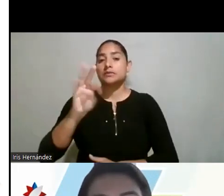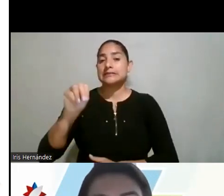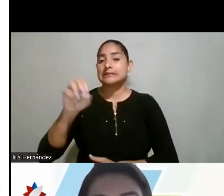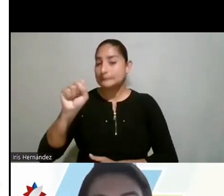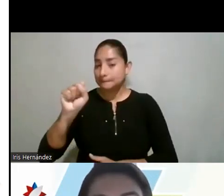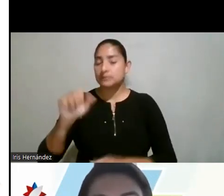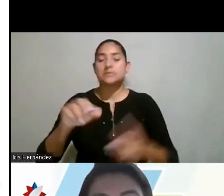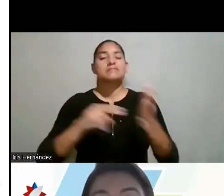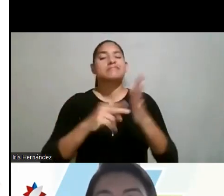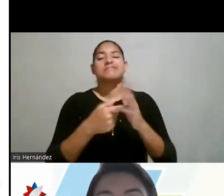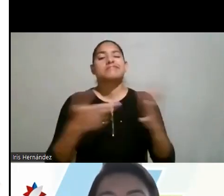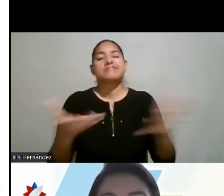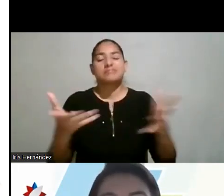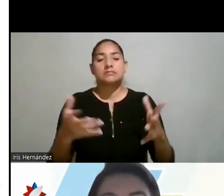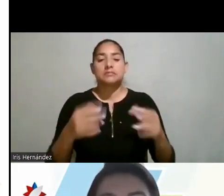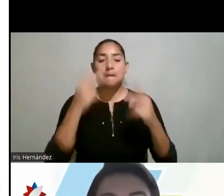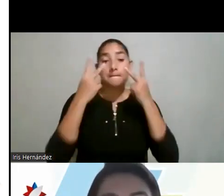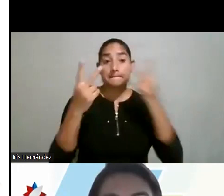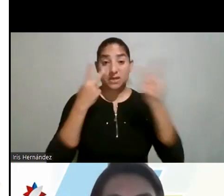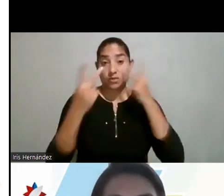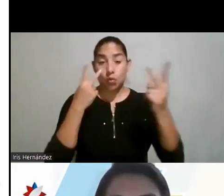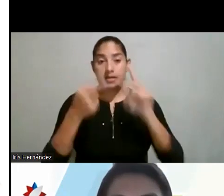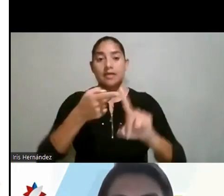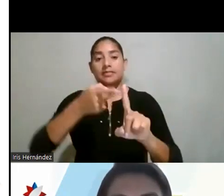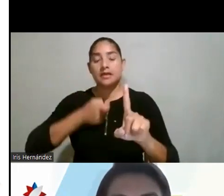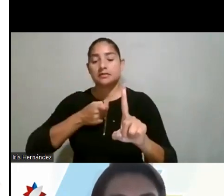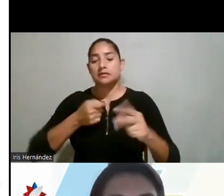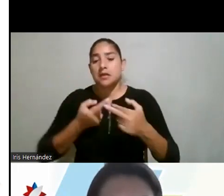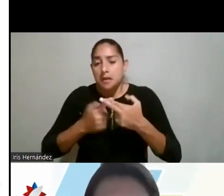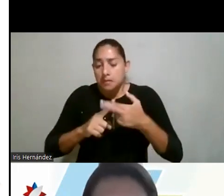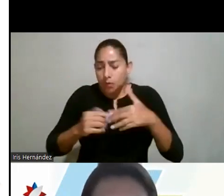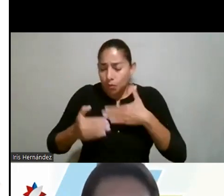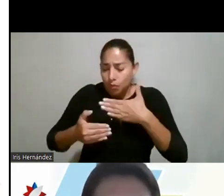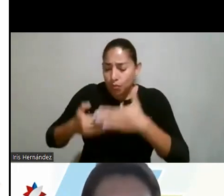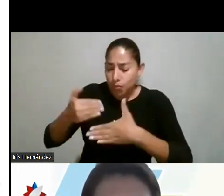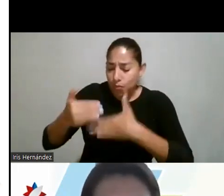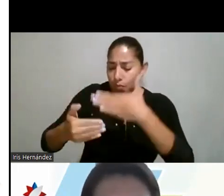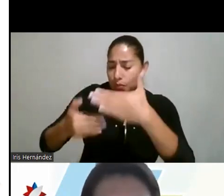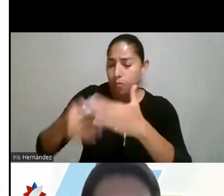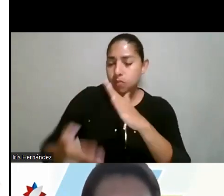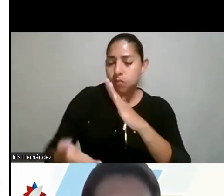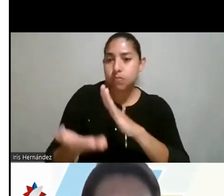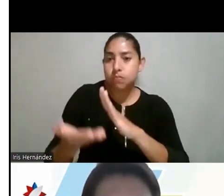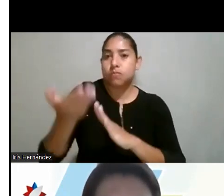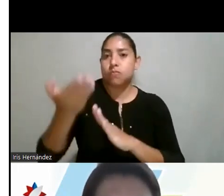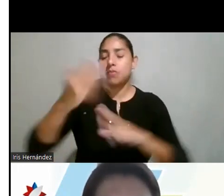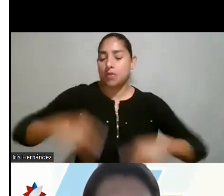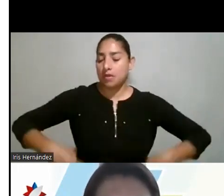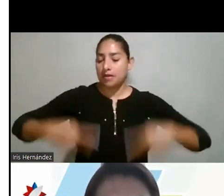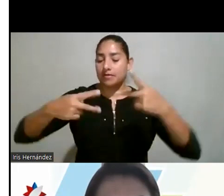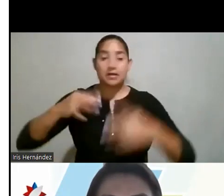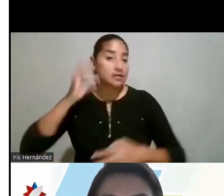visualizando desde la etapa más temprana hasta la etapa de mayor madurez en la vida de las mujeres.